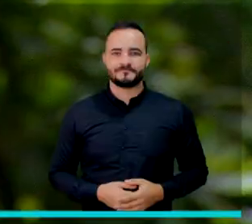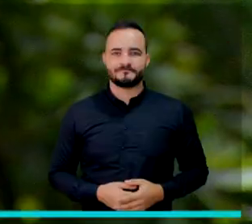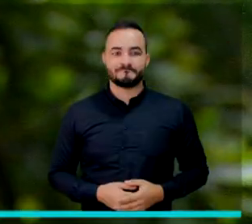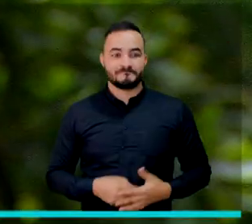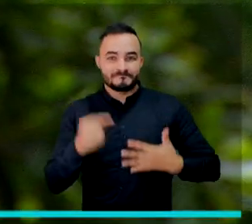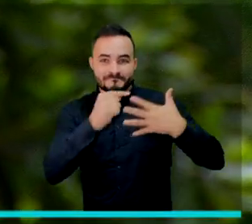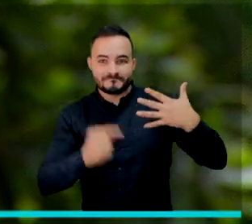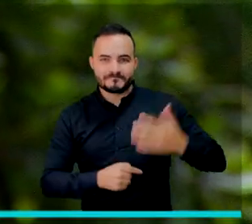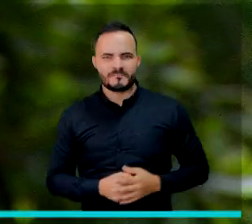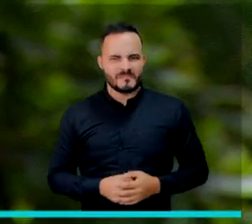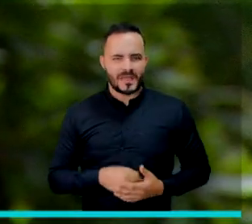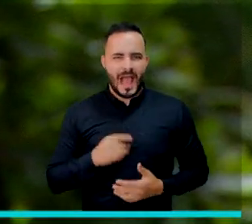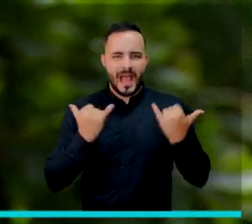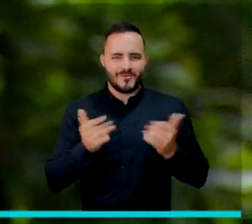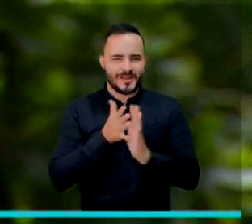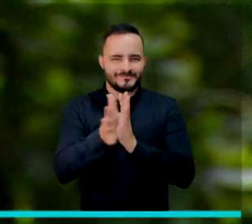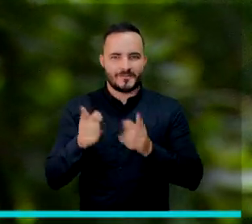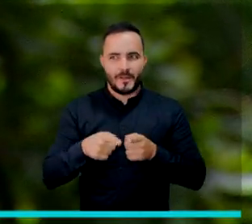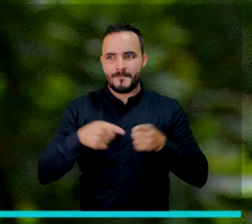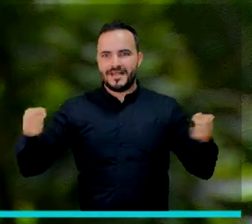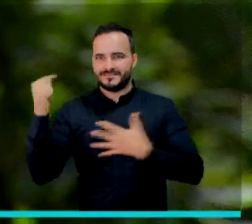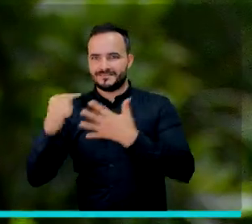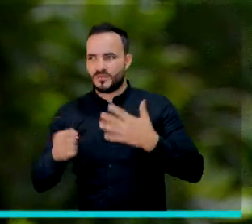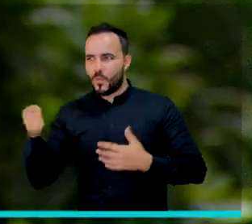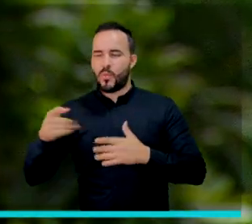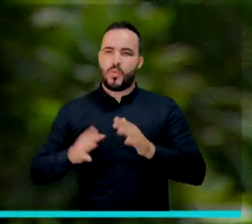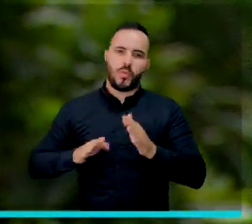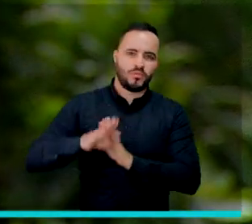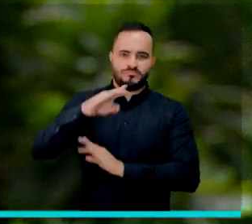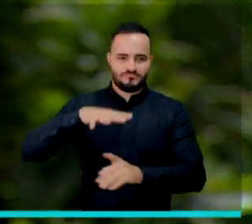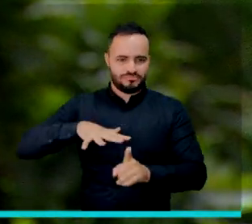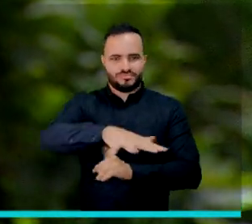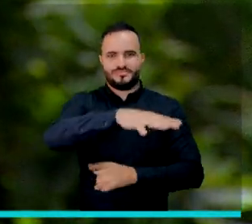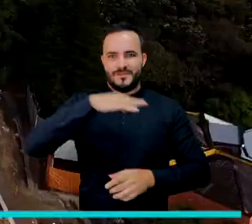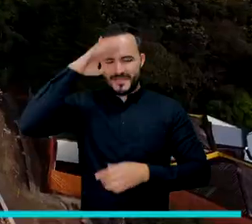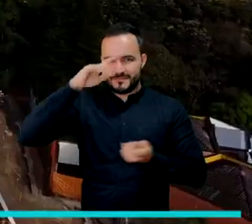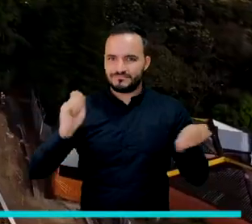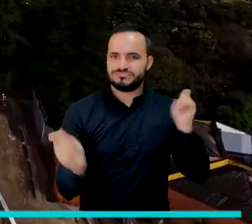Llegó el momento de conocer otros hechos que están construyendo una Medellín diferente.